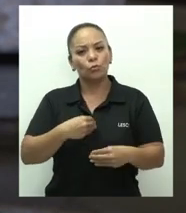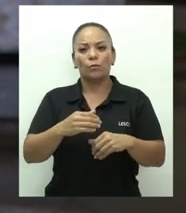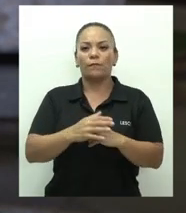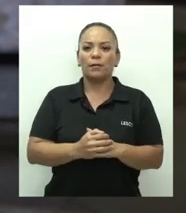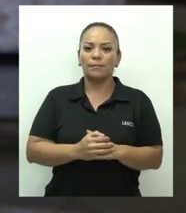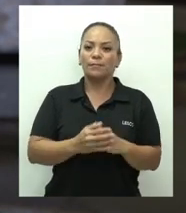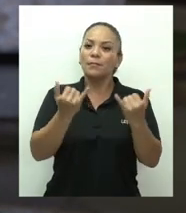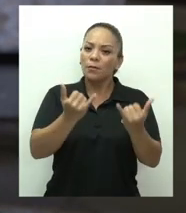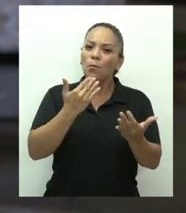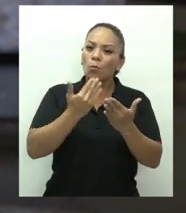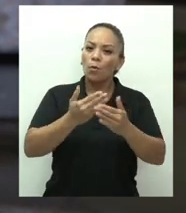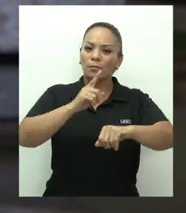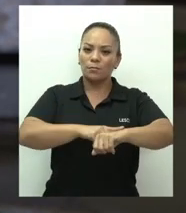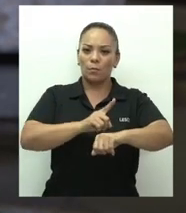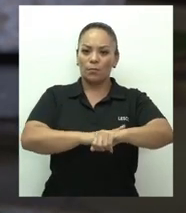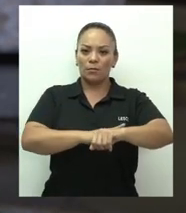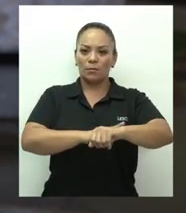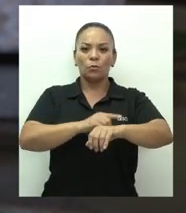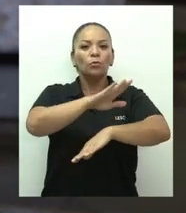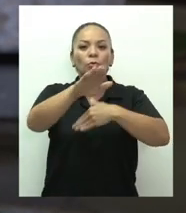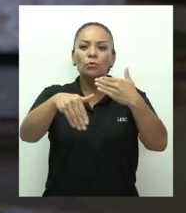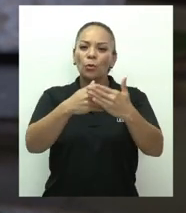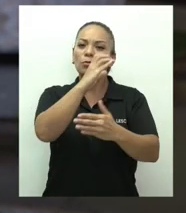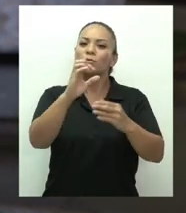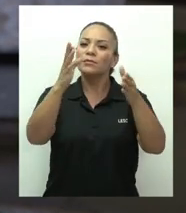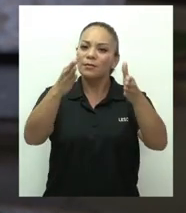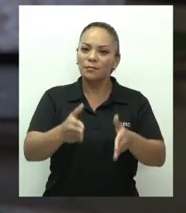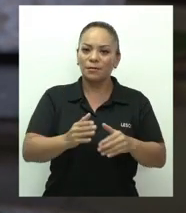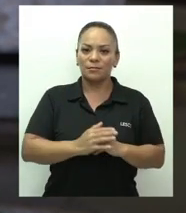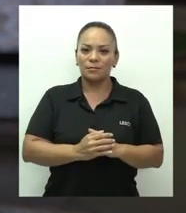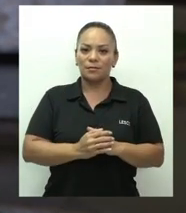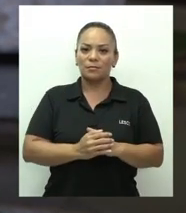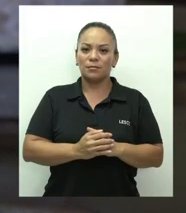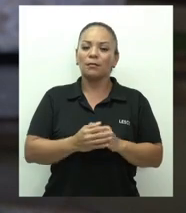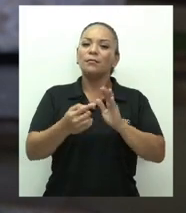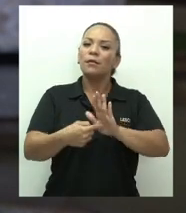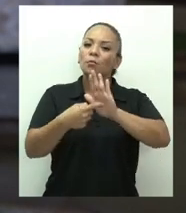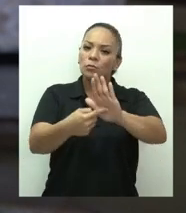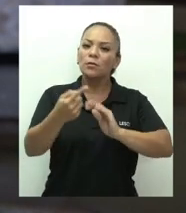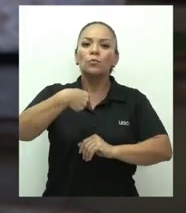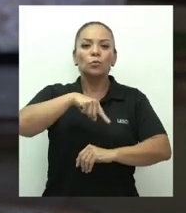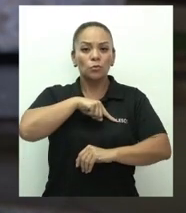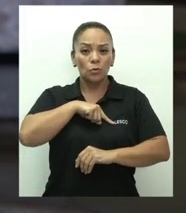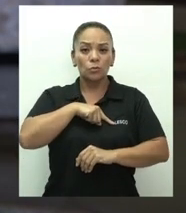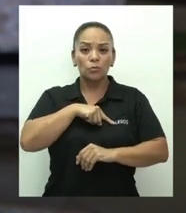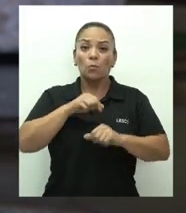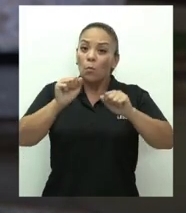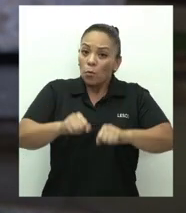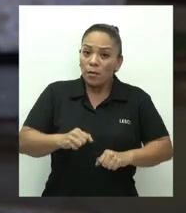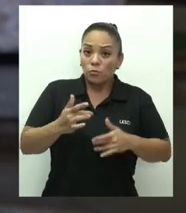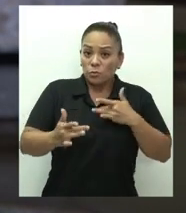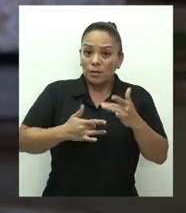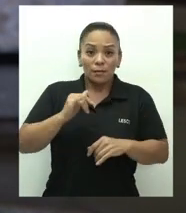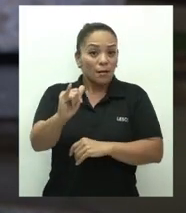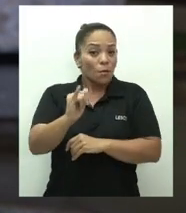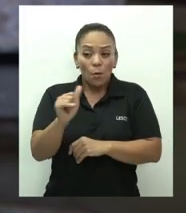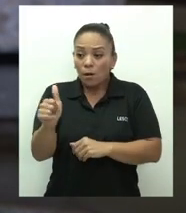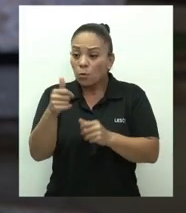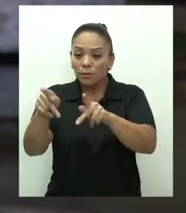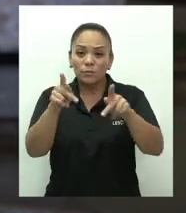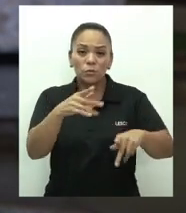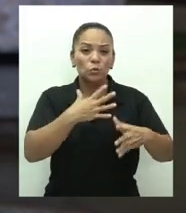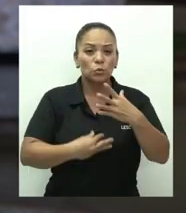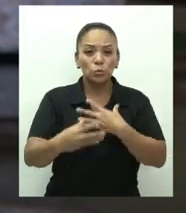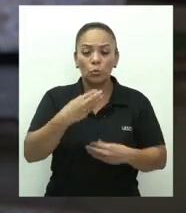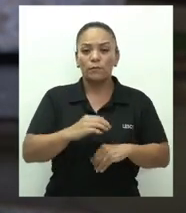un buen momento para que todos los costarricenses demostremos que somos capaces de sentir el dolor ajeno y